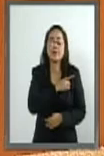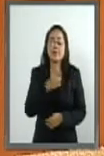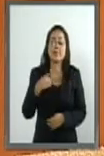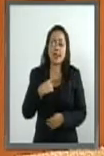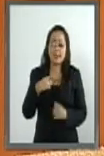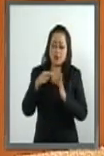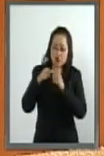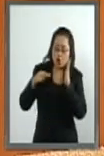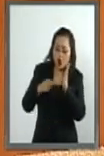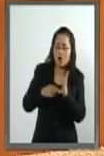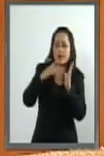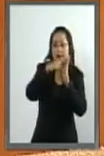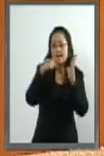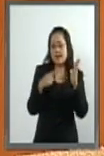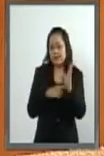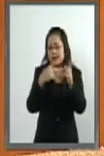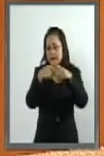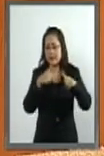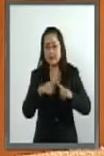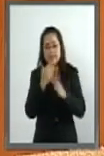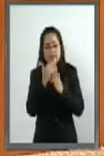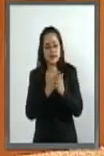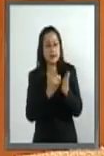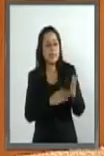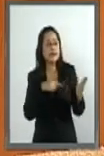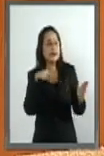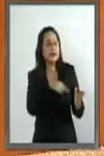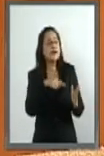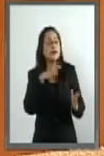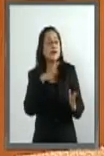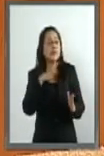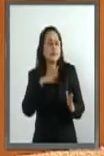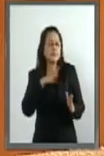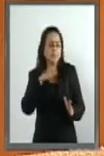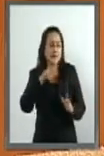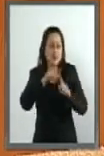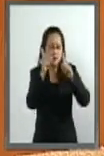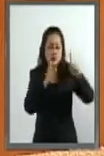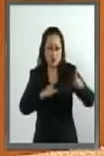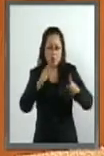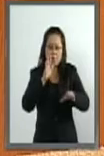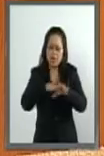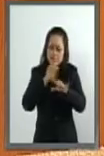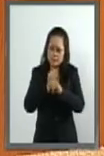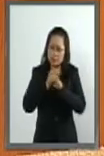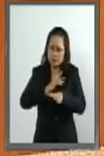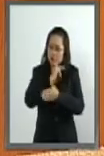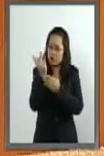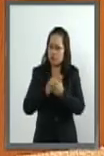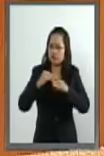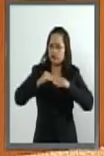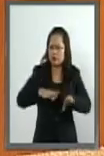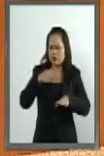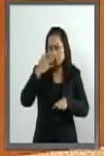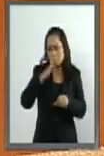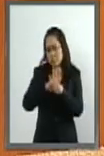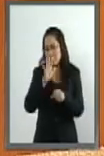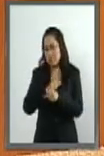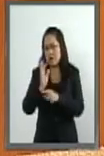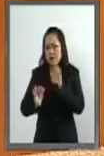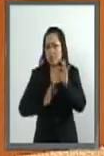y reglamentaciones de garantía de calidad a nivel nacional, para garantizar no sólo